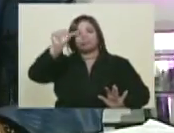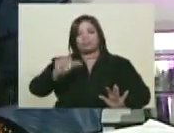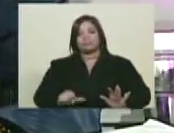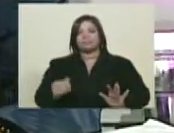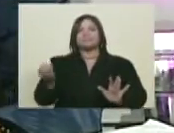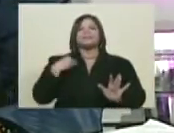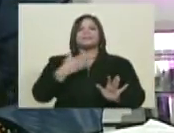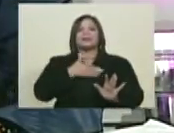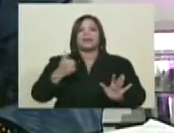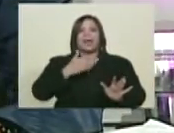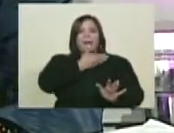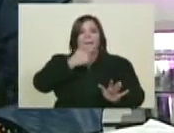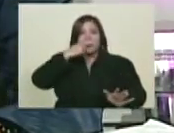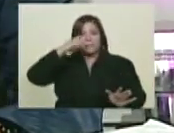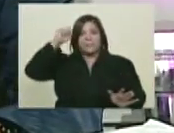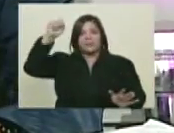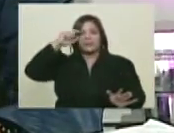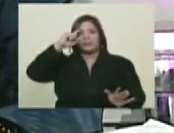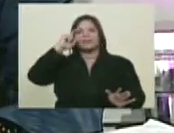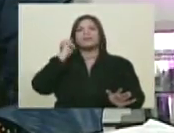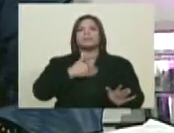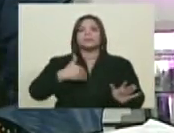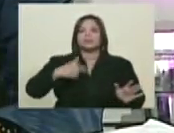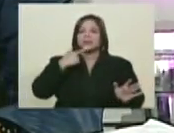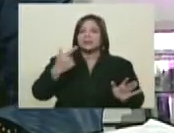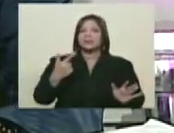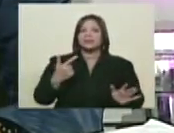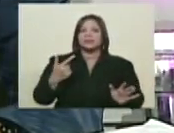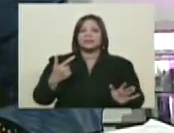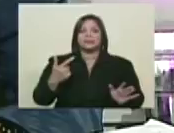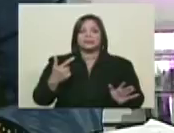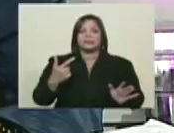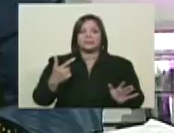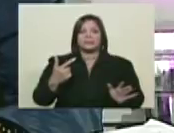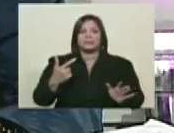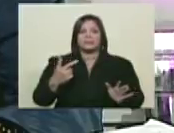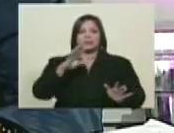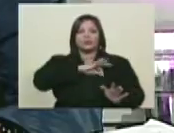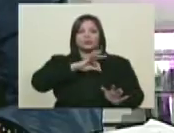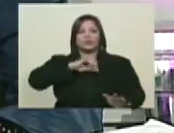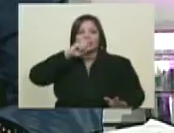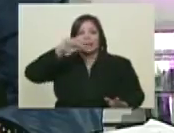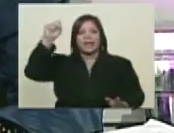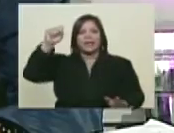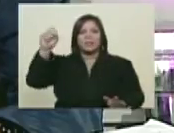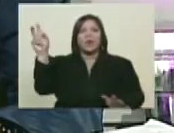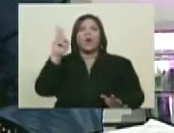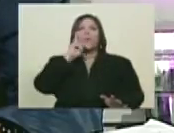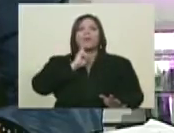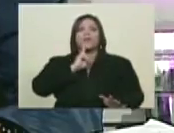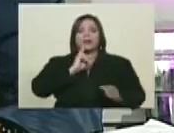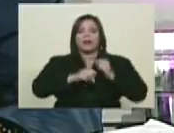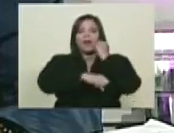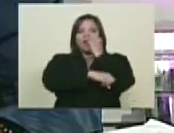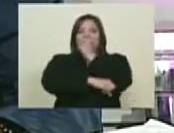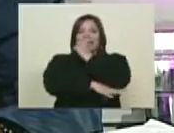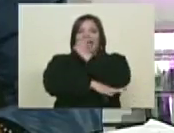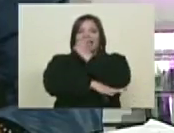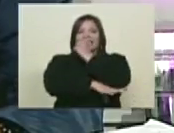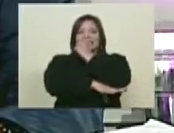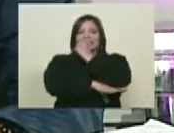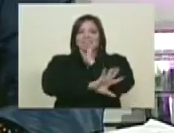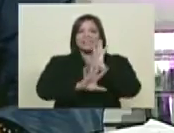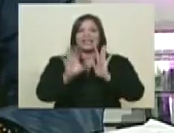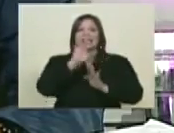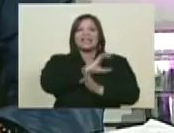que el presidente Nicolás Maduro insiste mucho en que el socialismo venezolano, bolivariano, tiene una raíz cristiana.